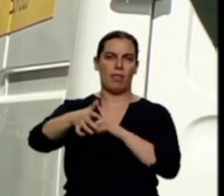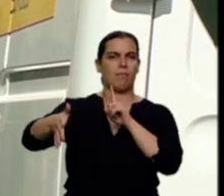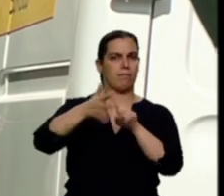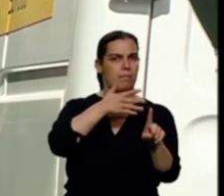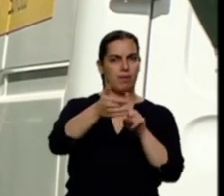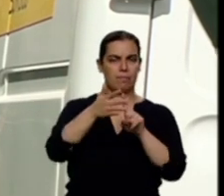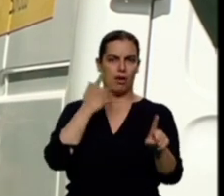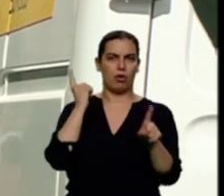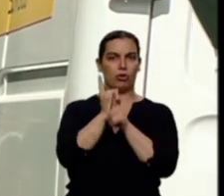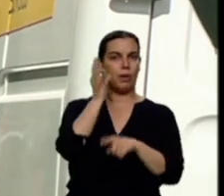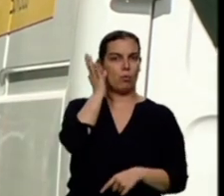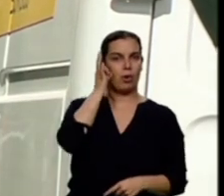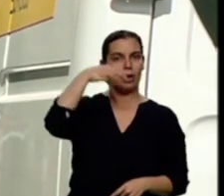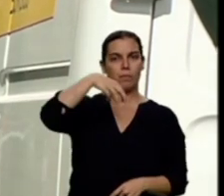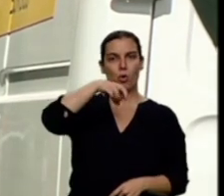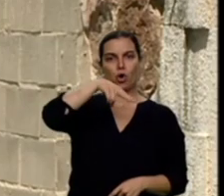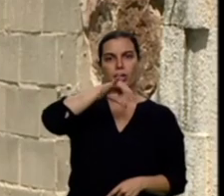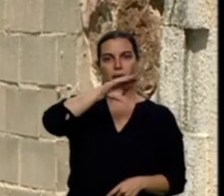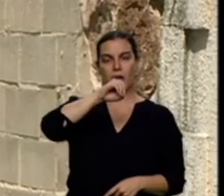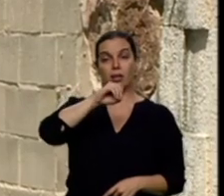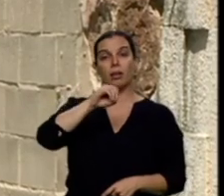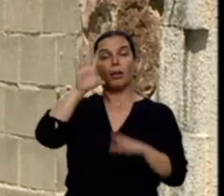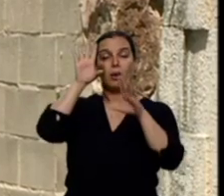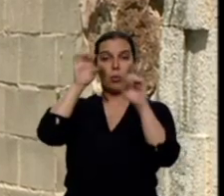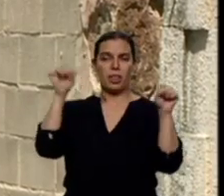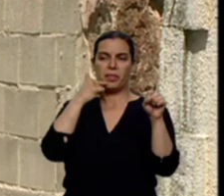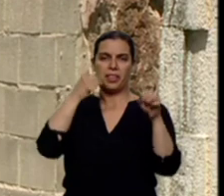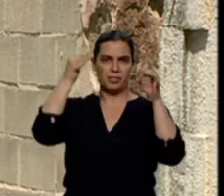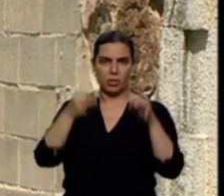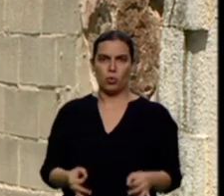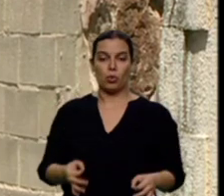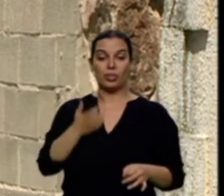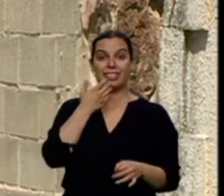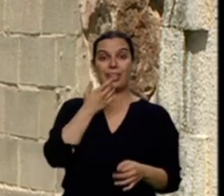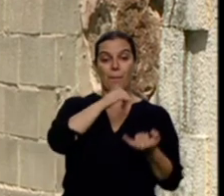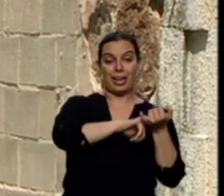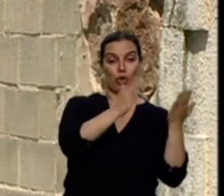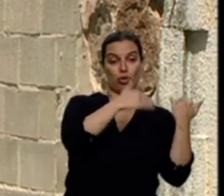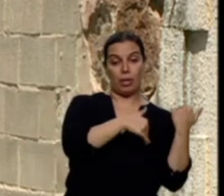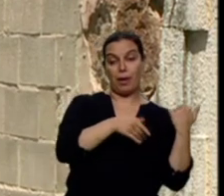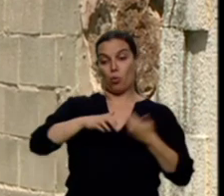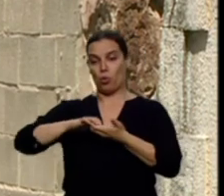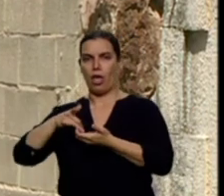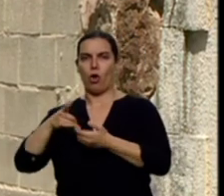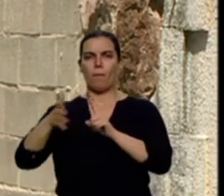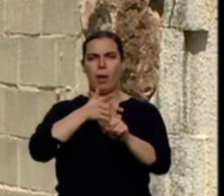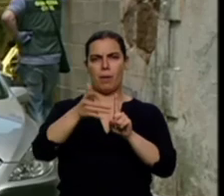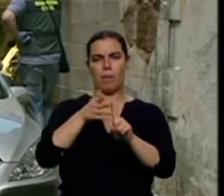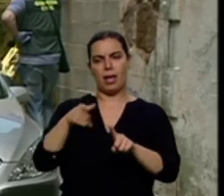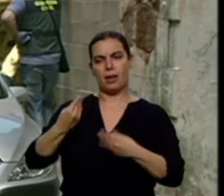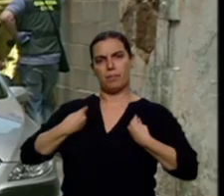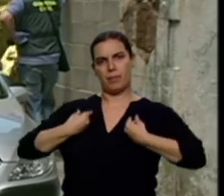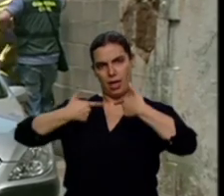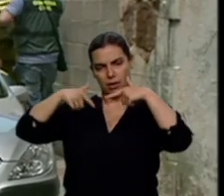confirmado que la maltrataba y la amenazaba cuando su hermano estaba ausente. El cuñado vivía en salas de los infantes, aunque en otra